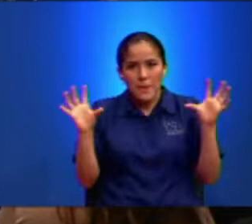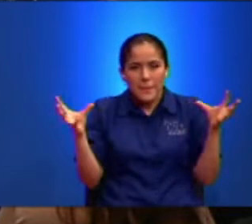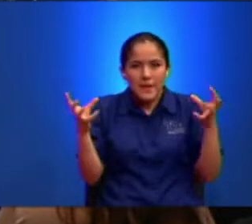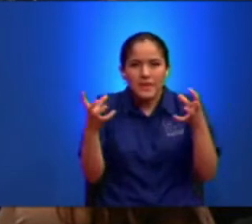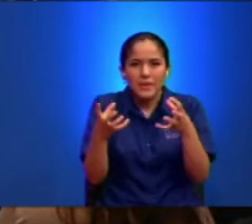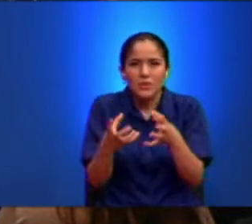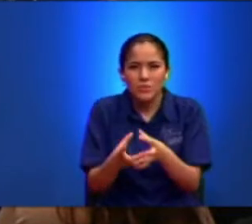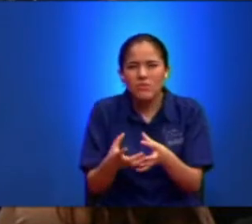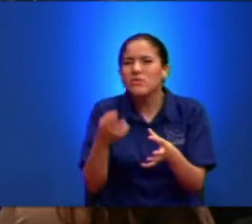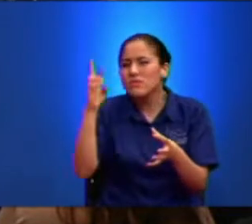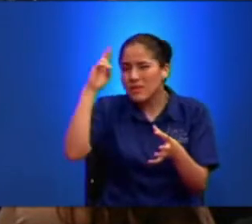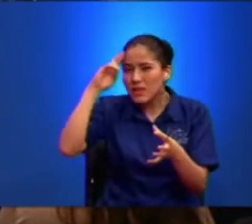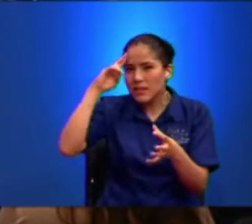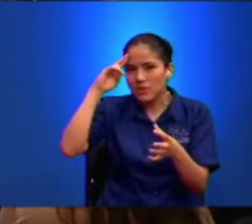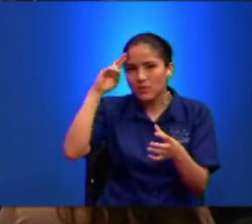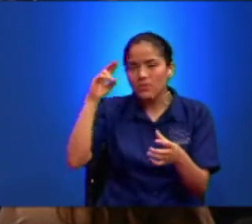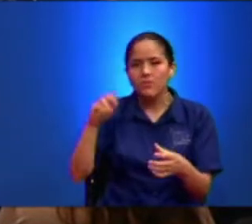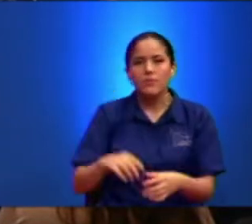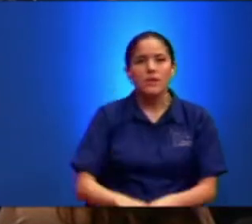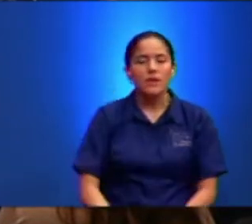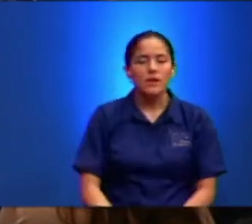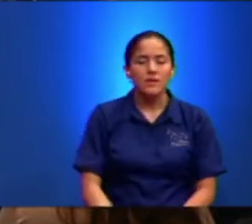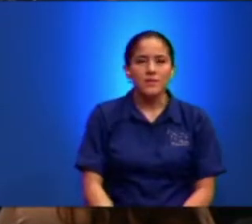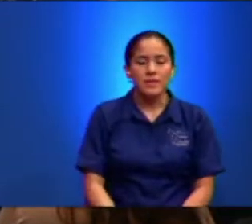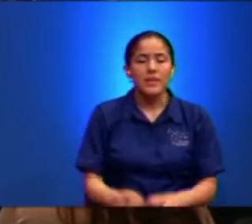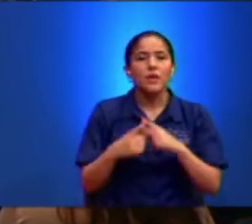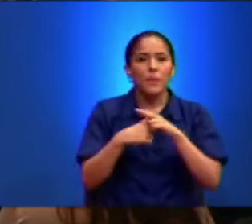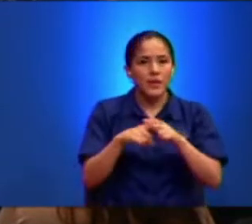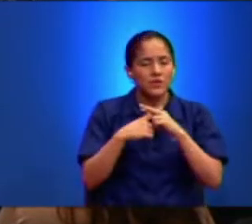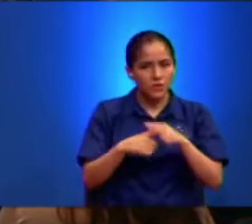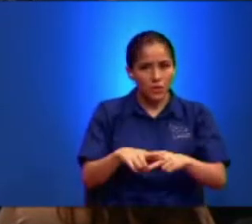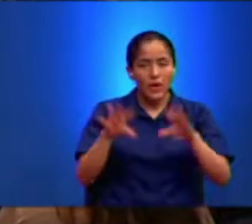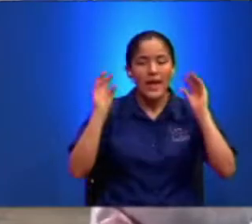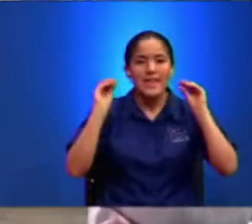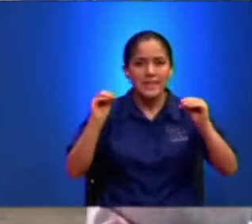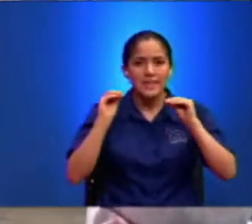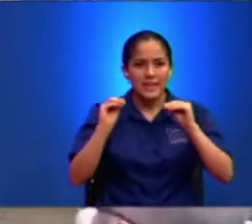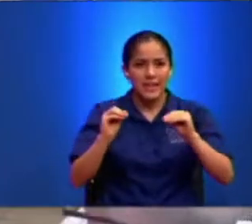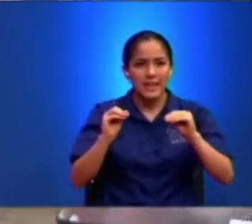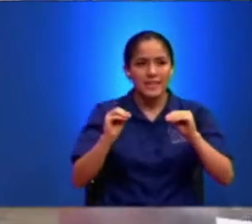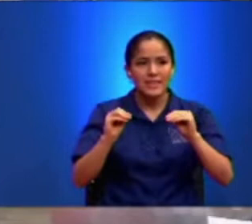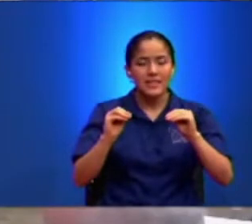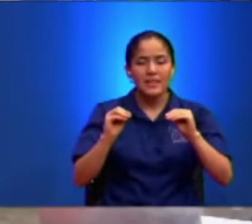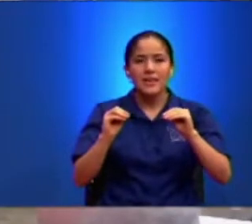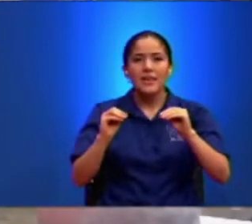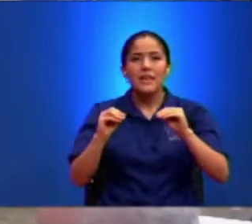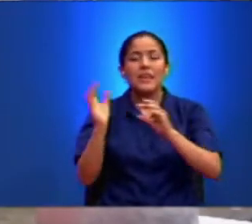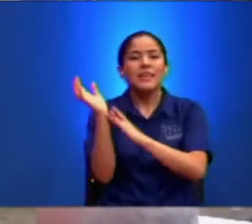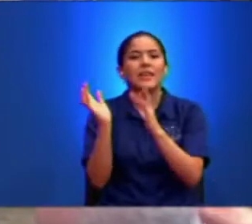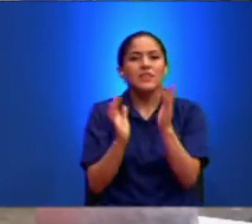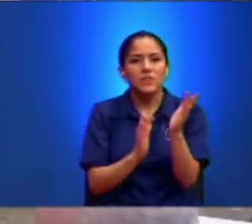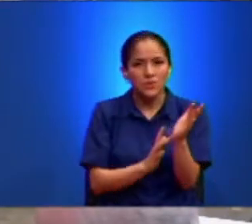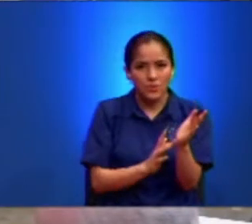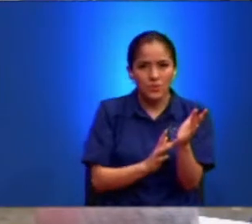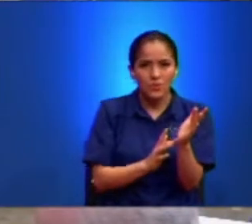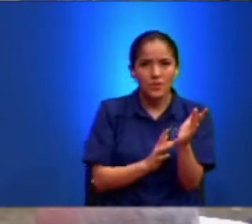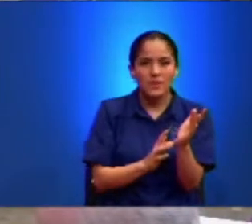Como dice Que dijo Y comenzó a enseñarles Que el Hijo del Hombre Debía padecer muchas cosas